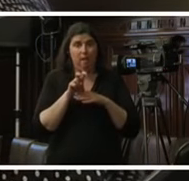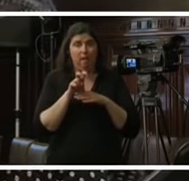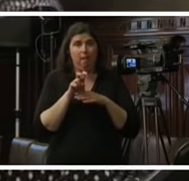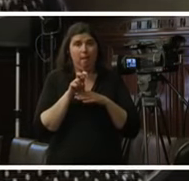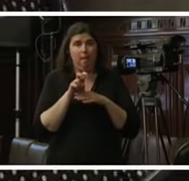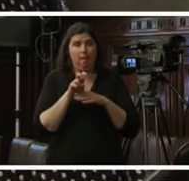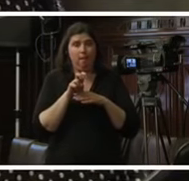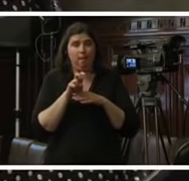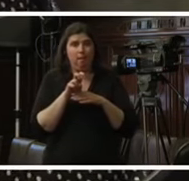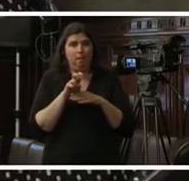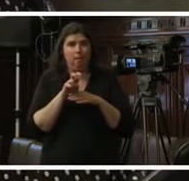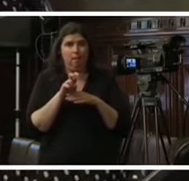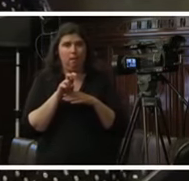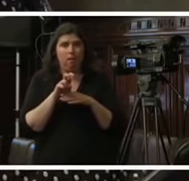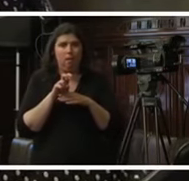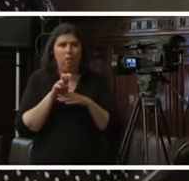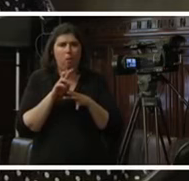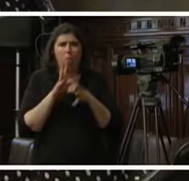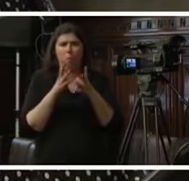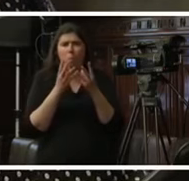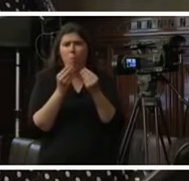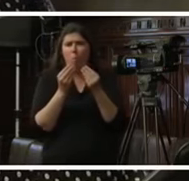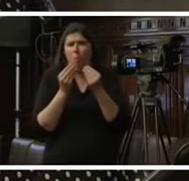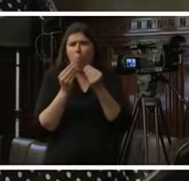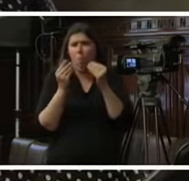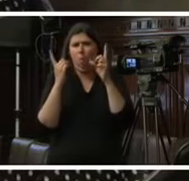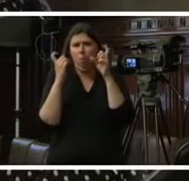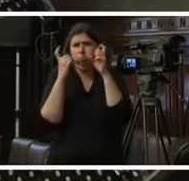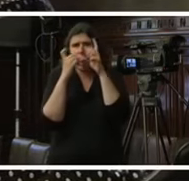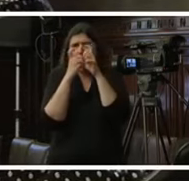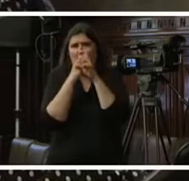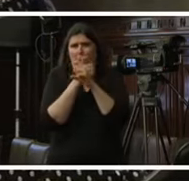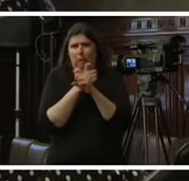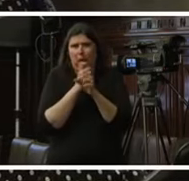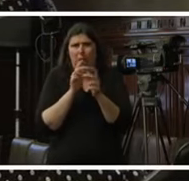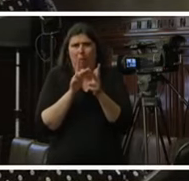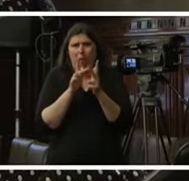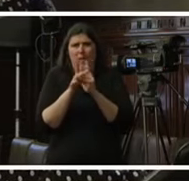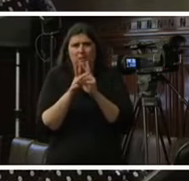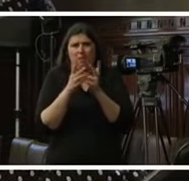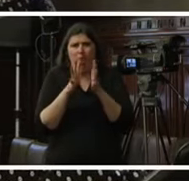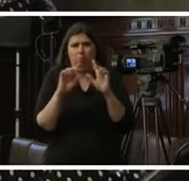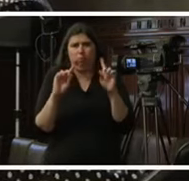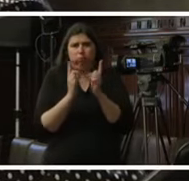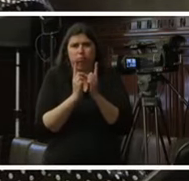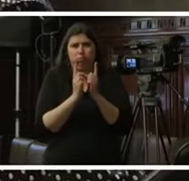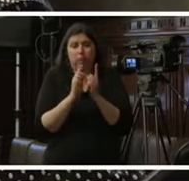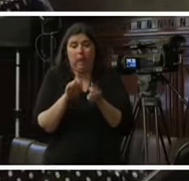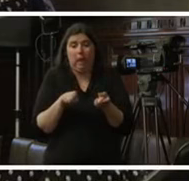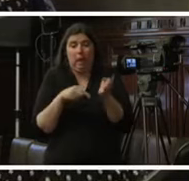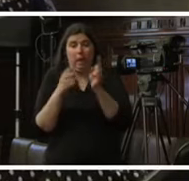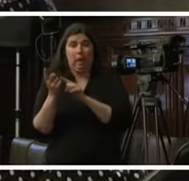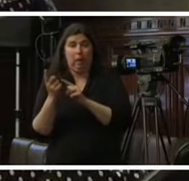to say the least it seems to me that there is a question